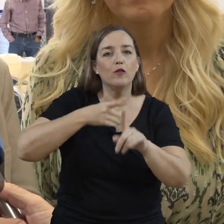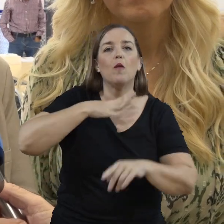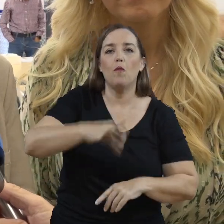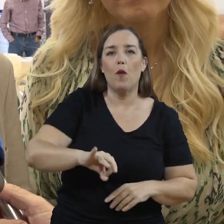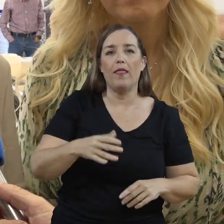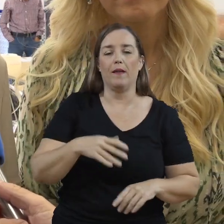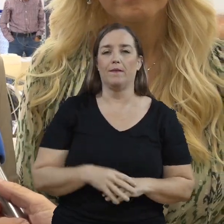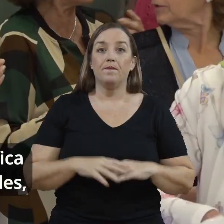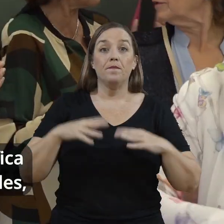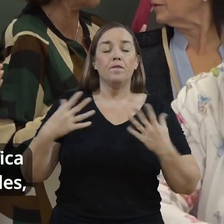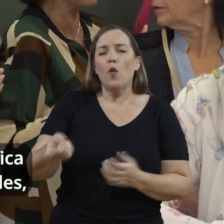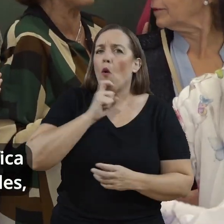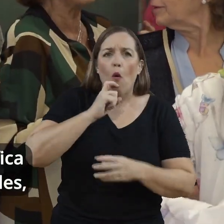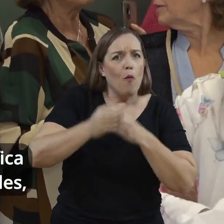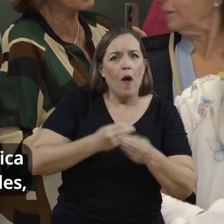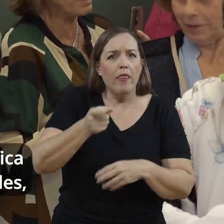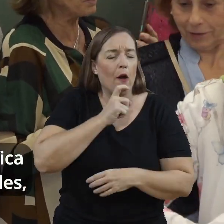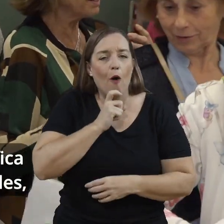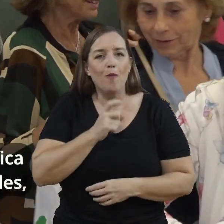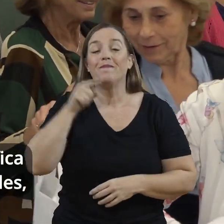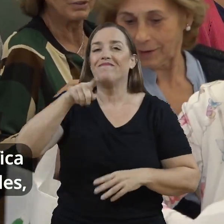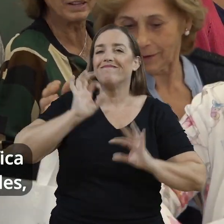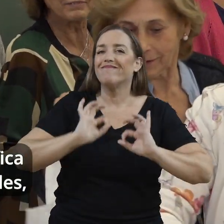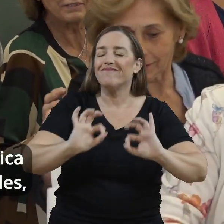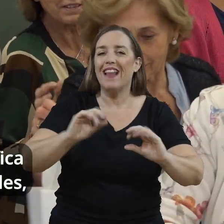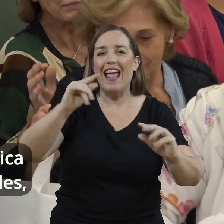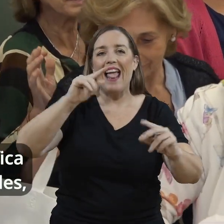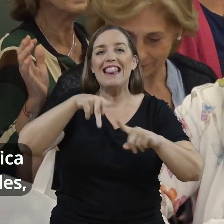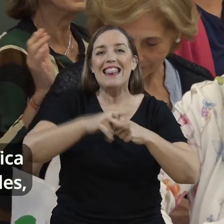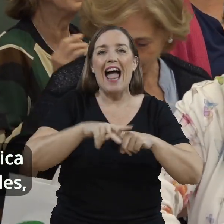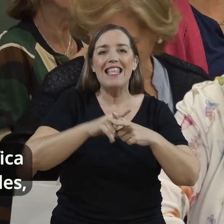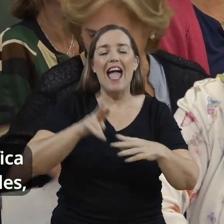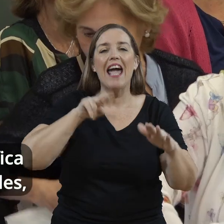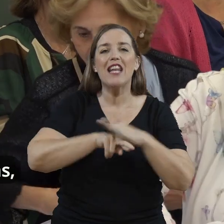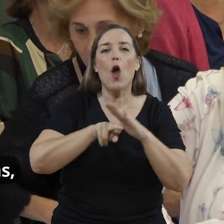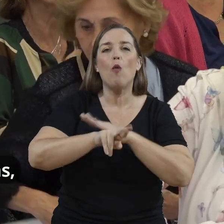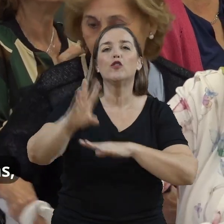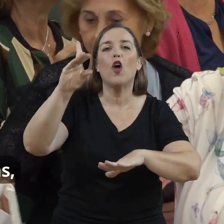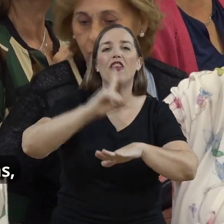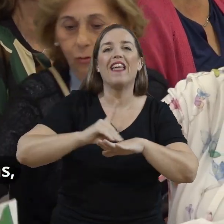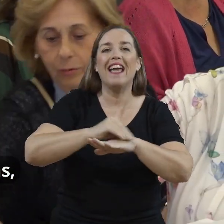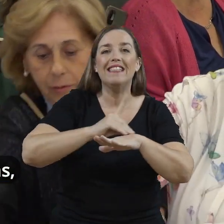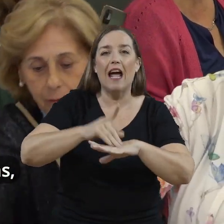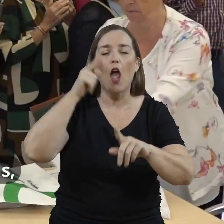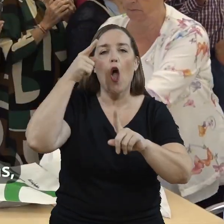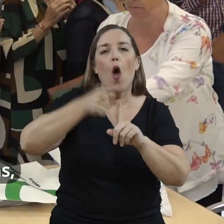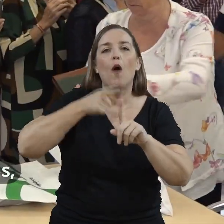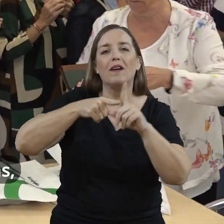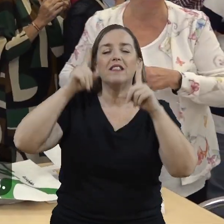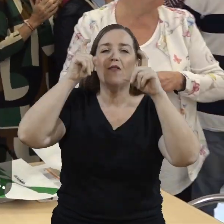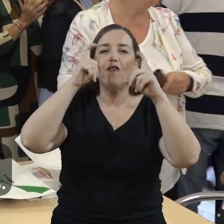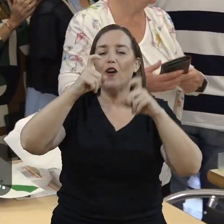poder escanearlas. Para ello hay una actividad específica llamada Taller de Recuerdos Digitales para escanear fotografías